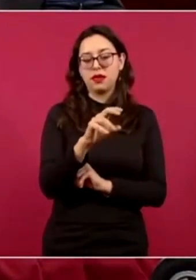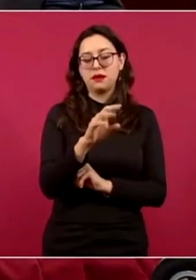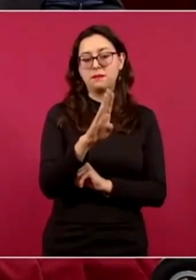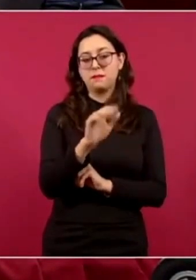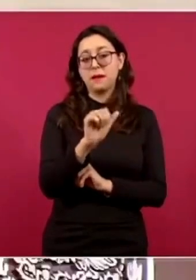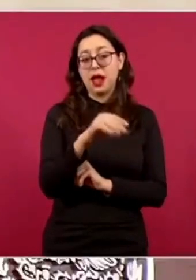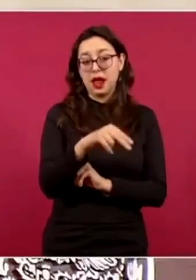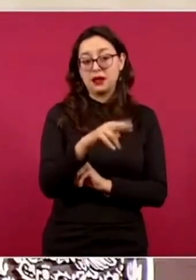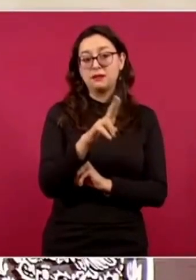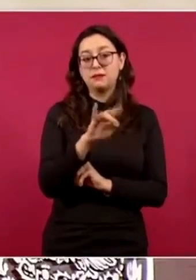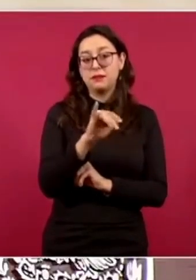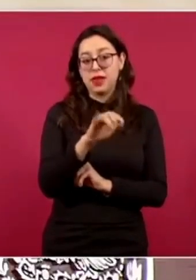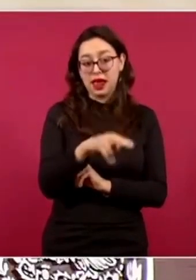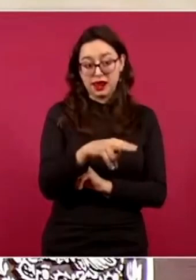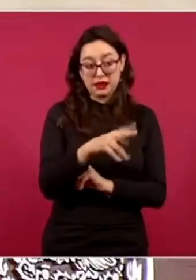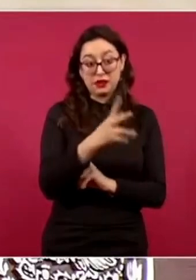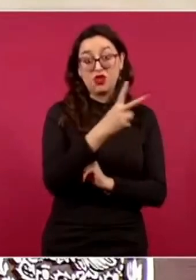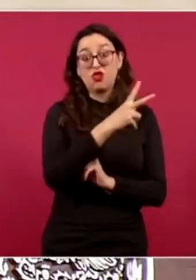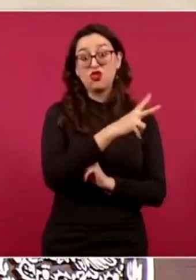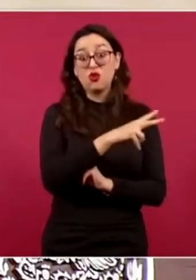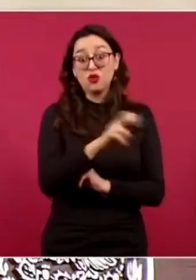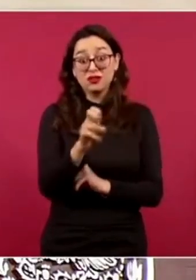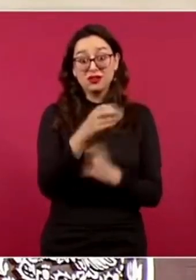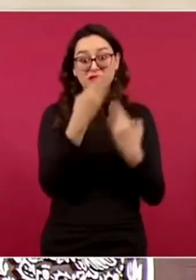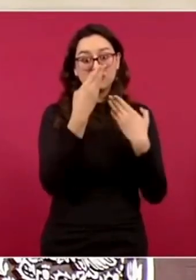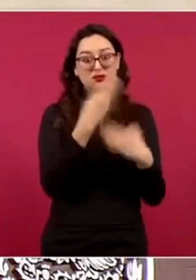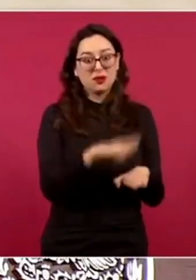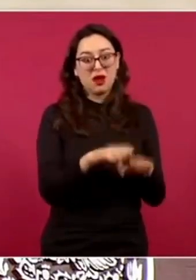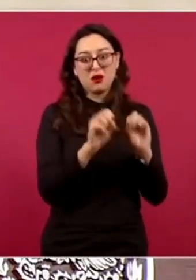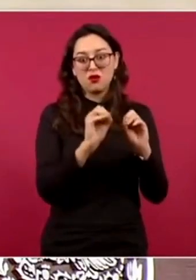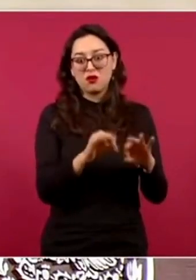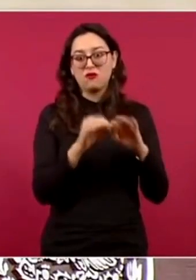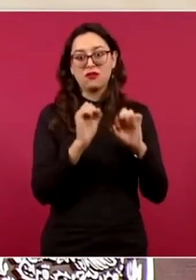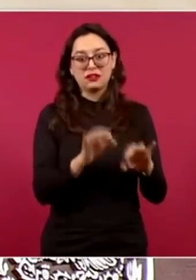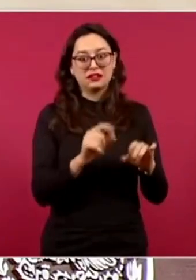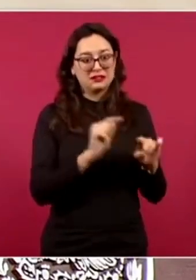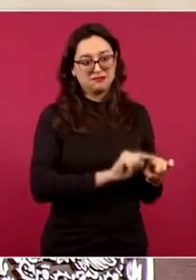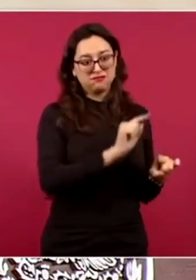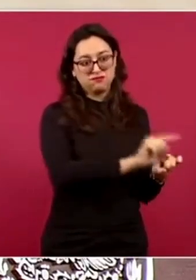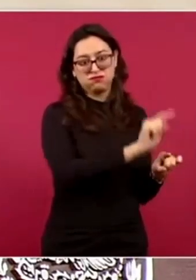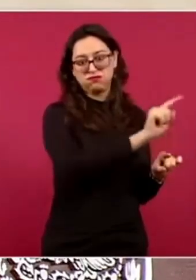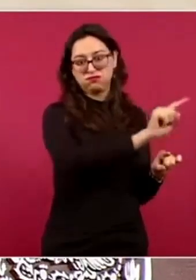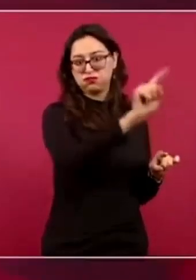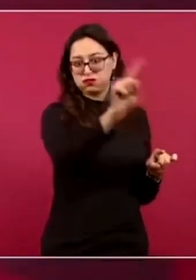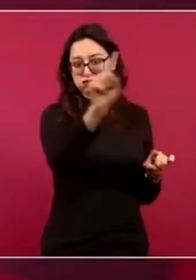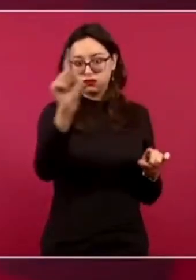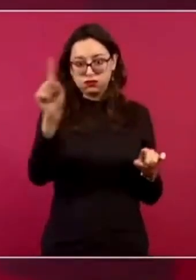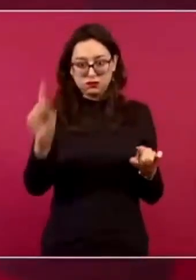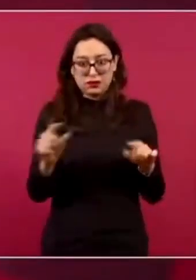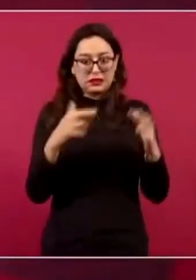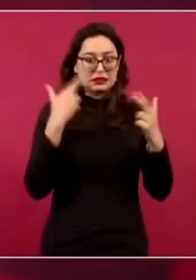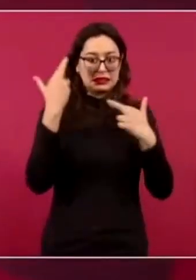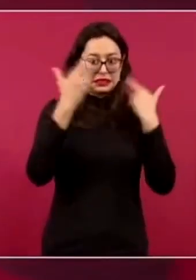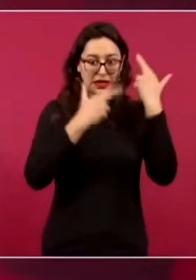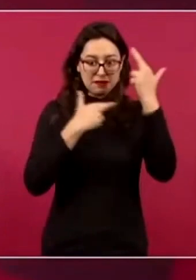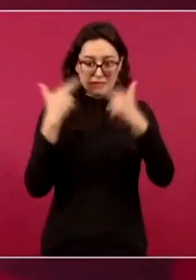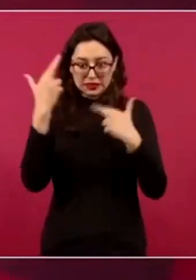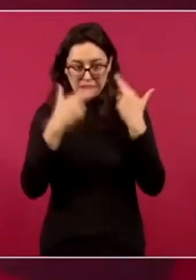que son más de 200 las sucursales del banco del bienestar en Oaxaca